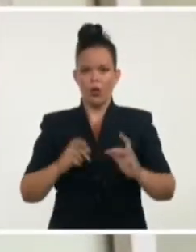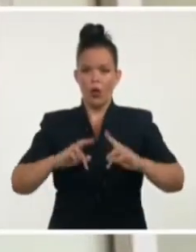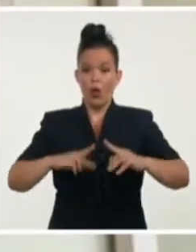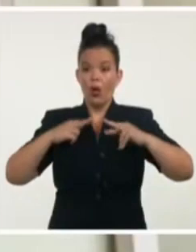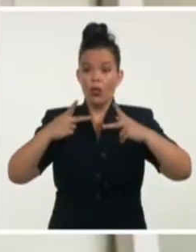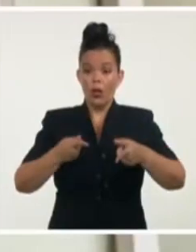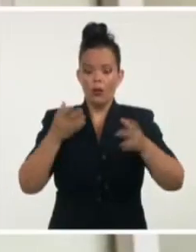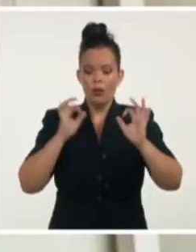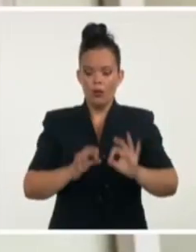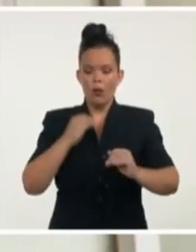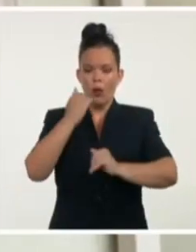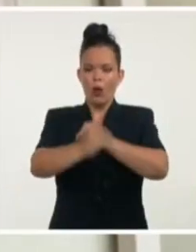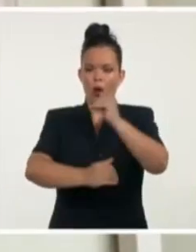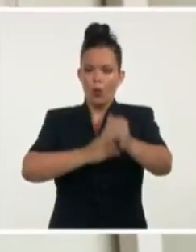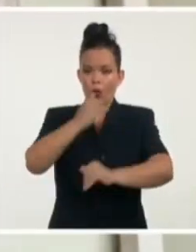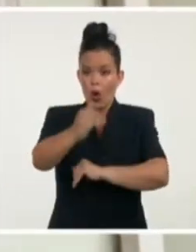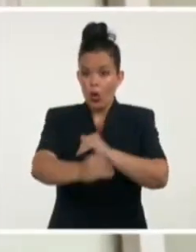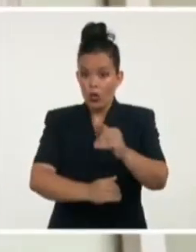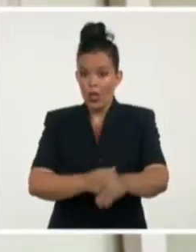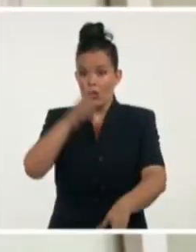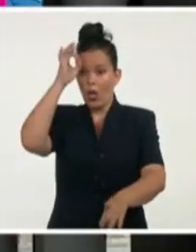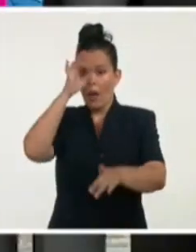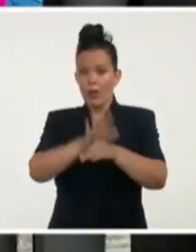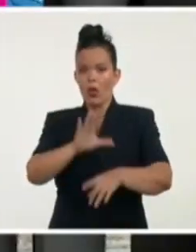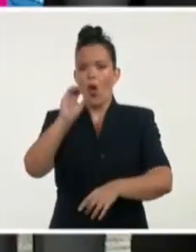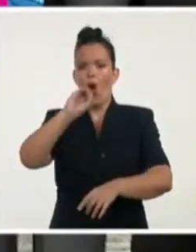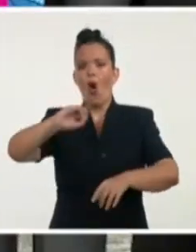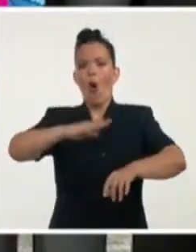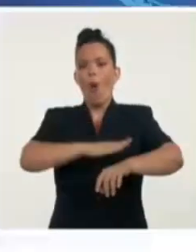empezó el presidente Barack Obama. No nos bendimos.